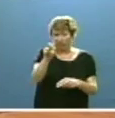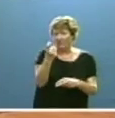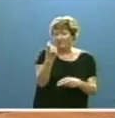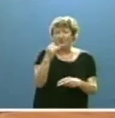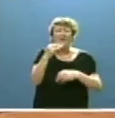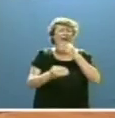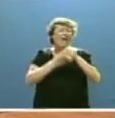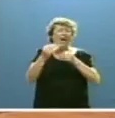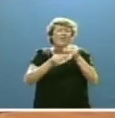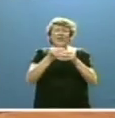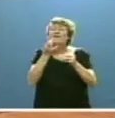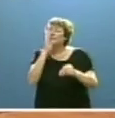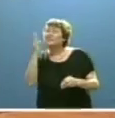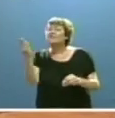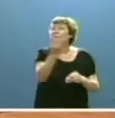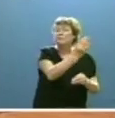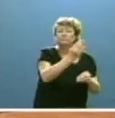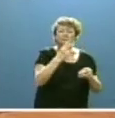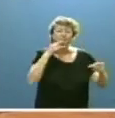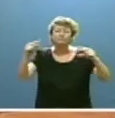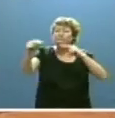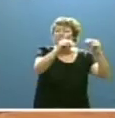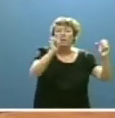de hacerlo más que nunca a través del diálogo y el acuerdo.